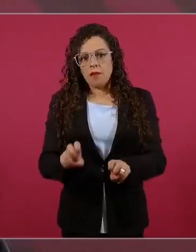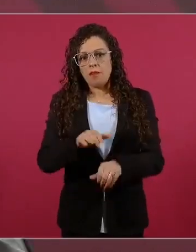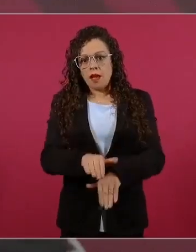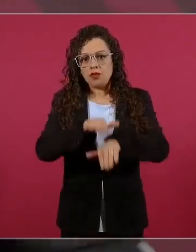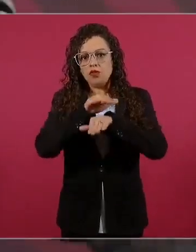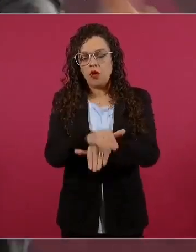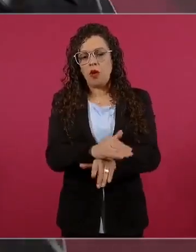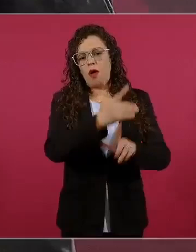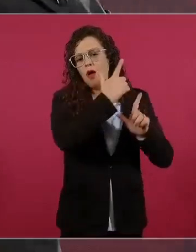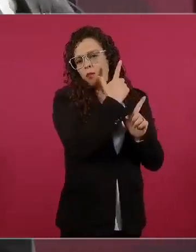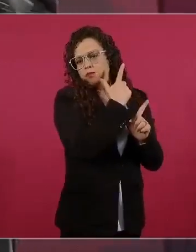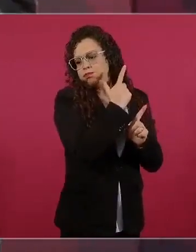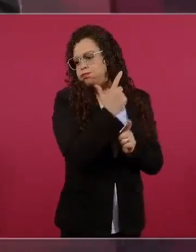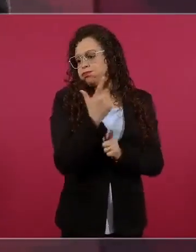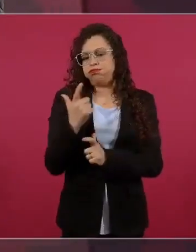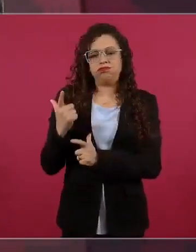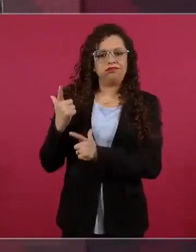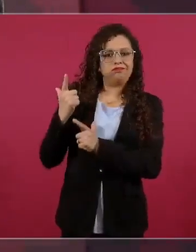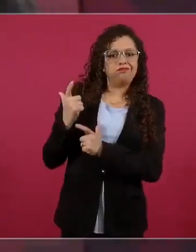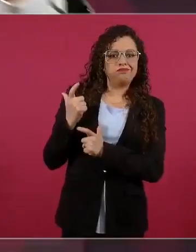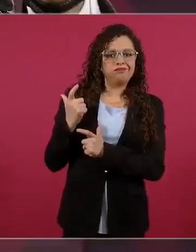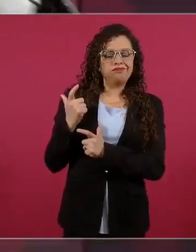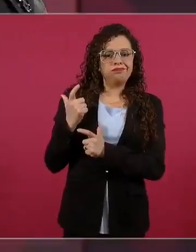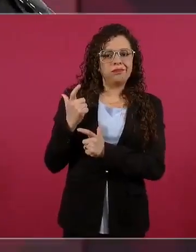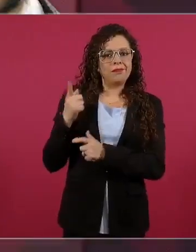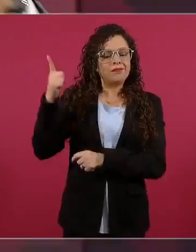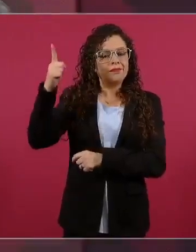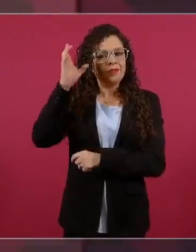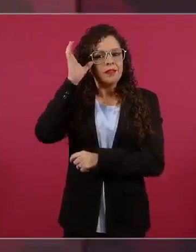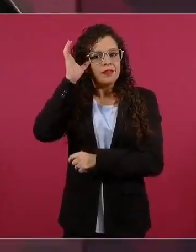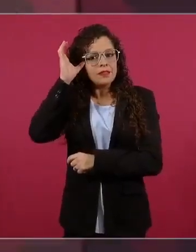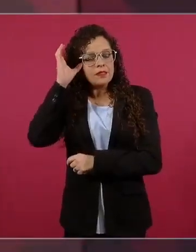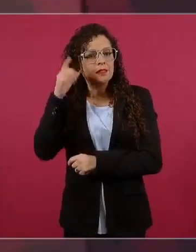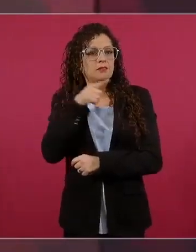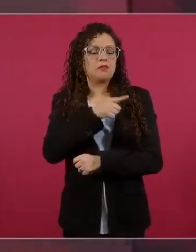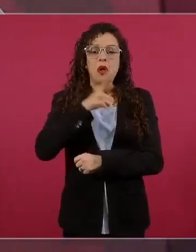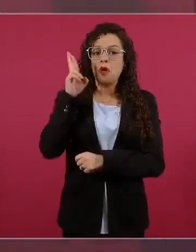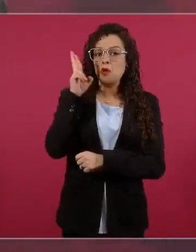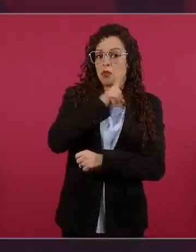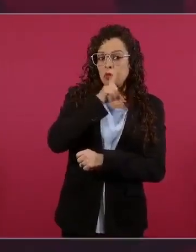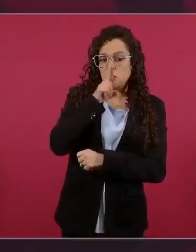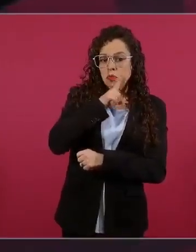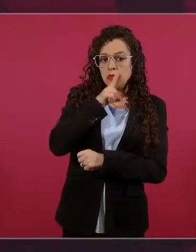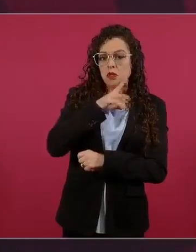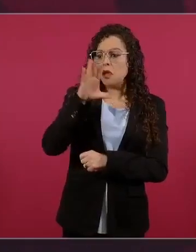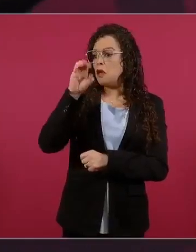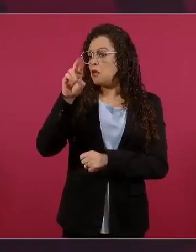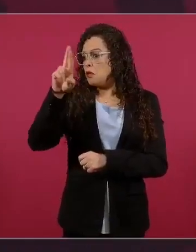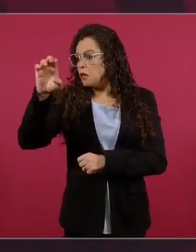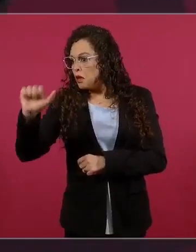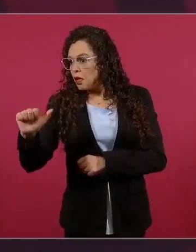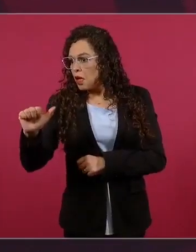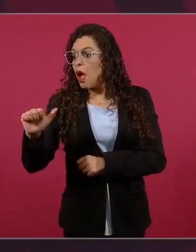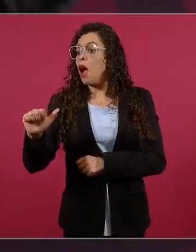lo que Rusia y China y Corea y otros países se